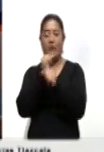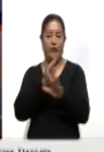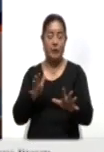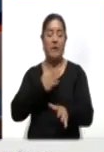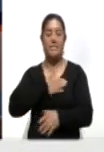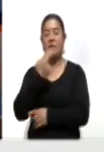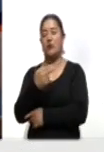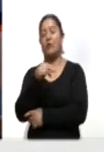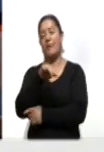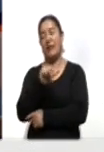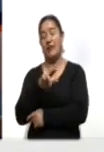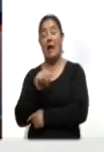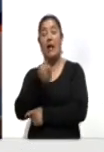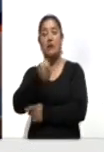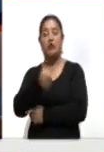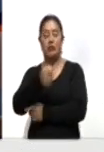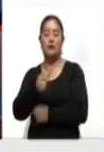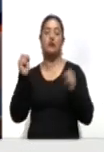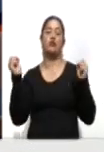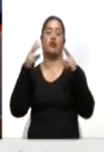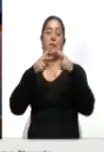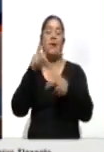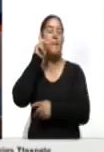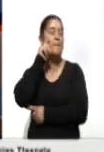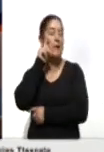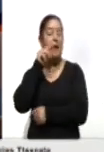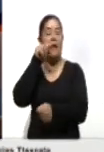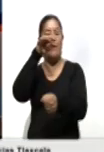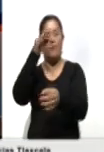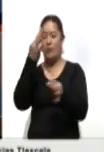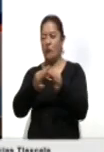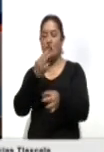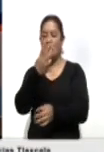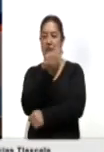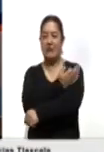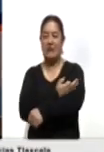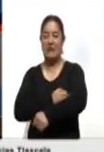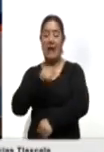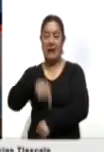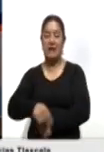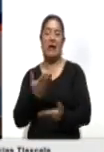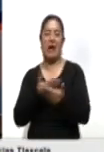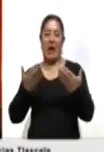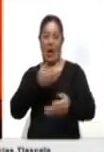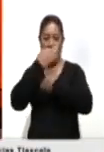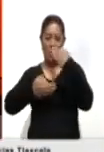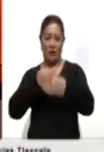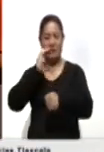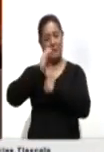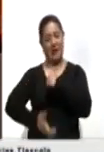Yo soy María Gómez y los saludo el día de mañana en punto de las 3 de la tarde aquí, en Ahora Noticias.